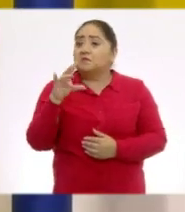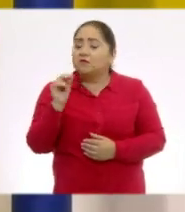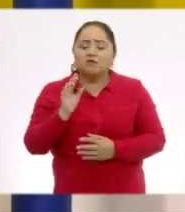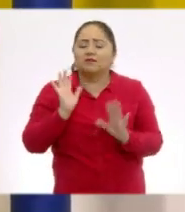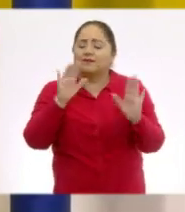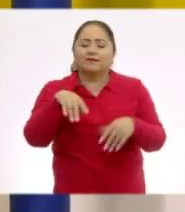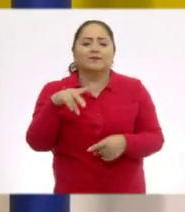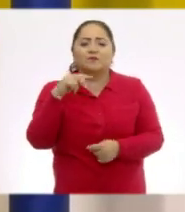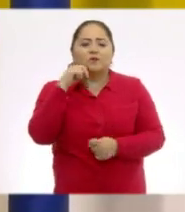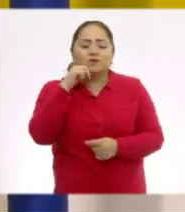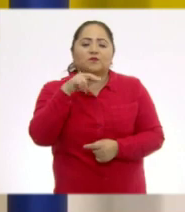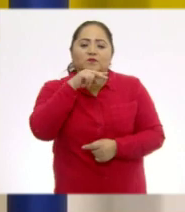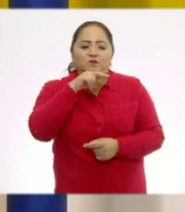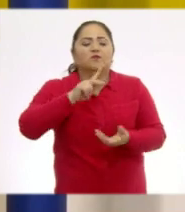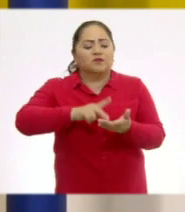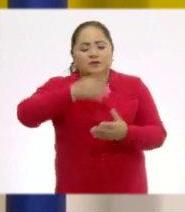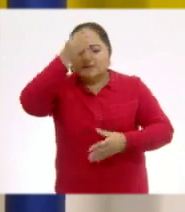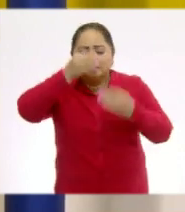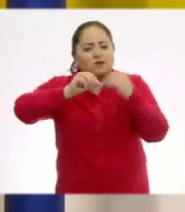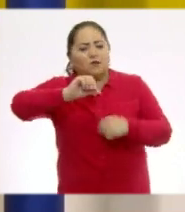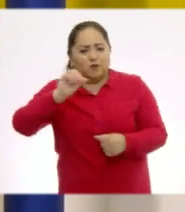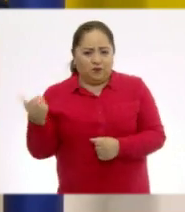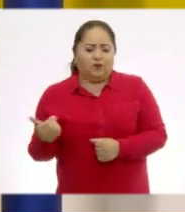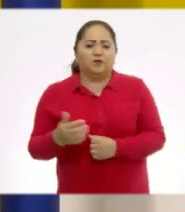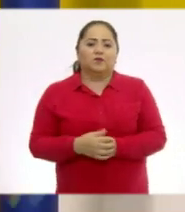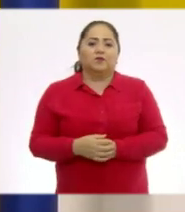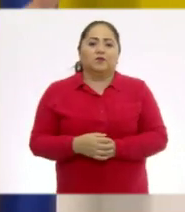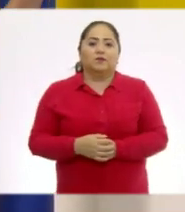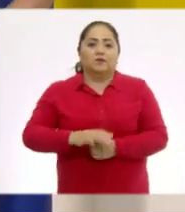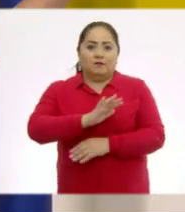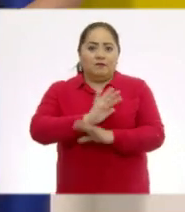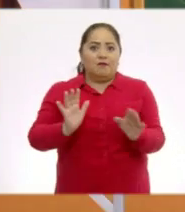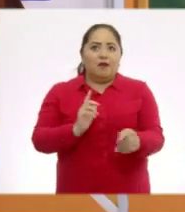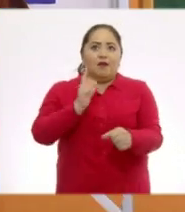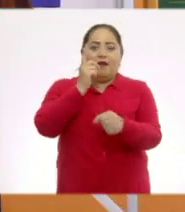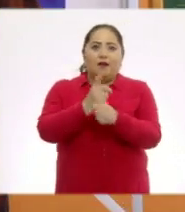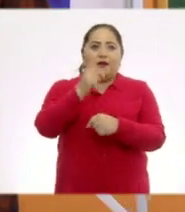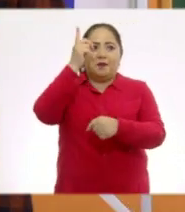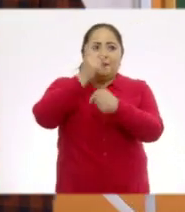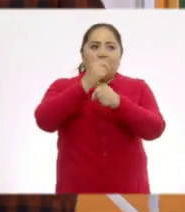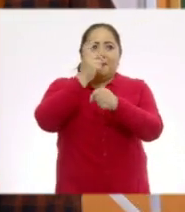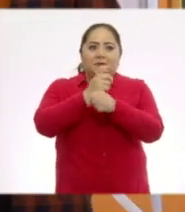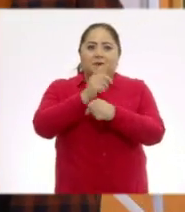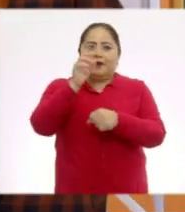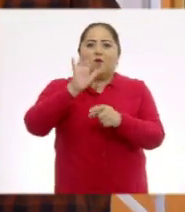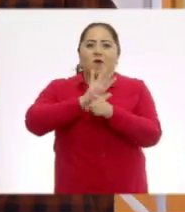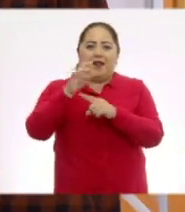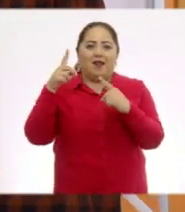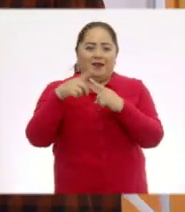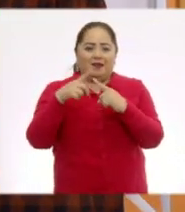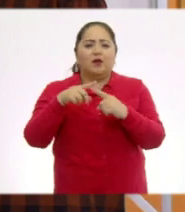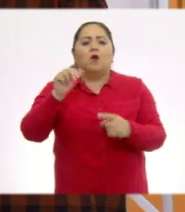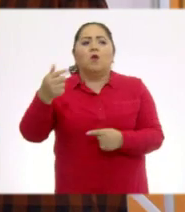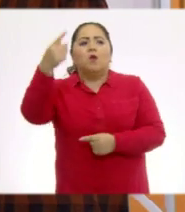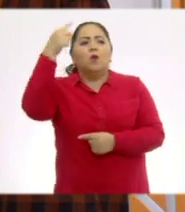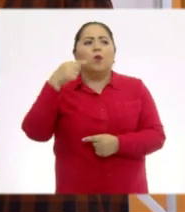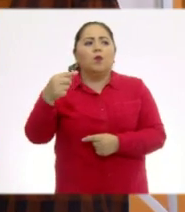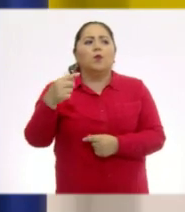hicieron bien. Y si no, no te preocupes. Vamos a seguir practicando con otras formas. Ya descubrimos nuestro primer reto. Muy bien. ¿Qué